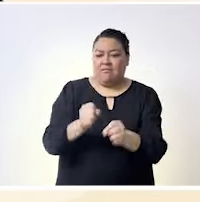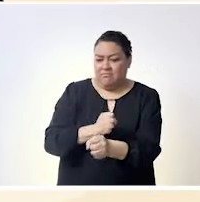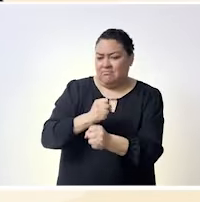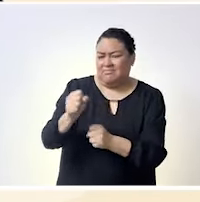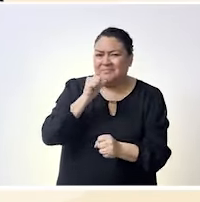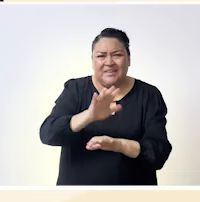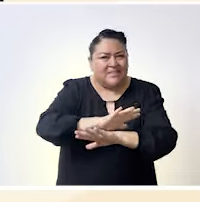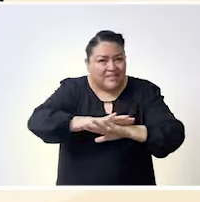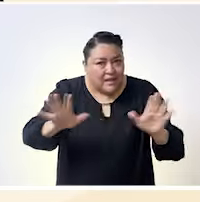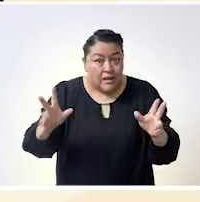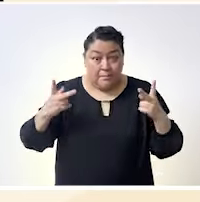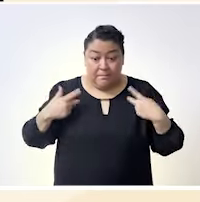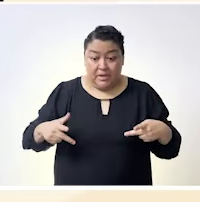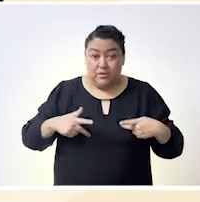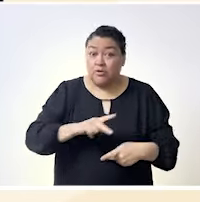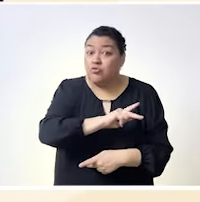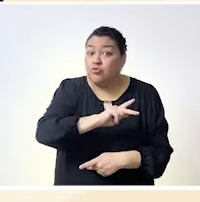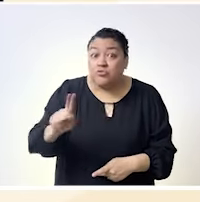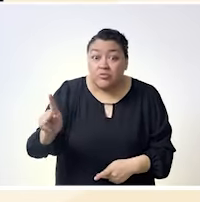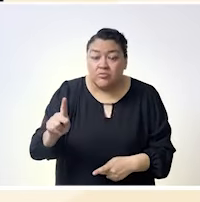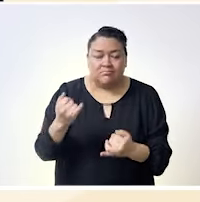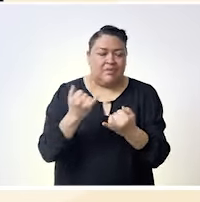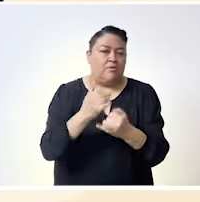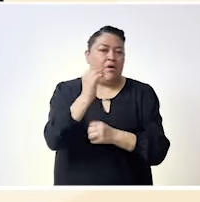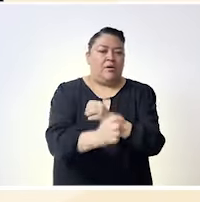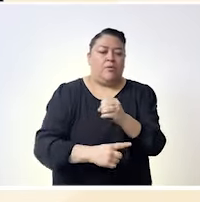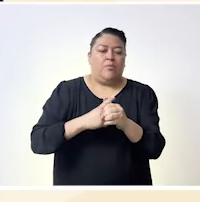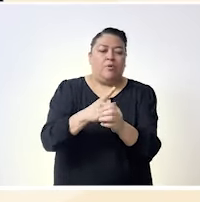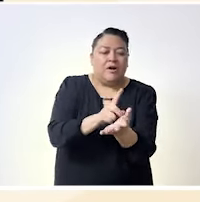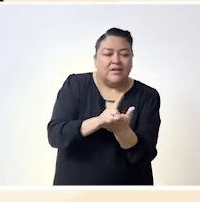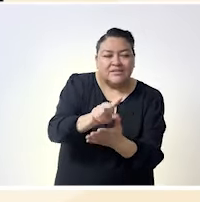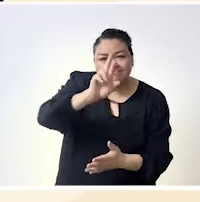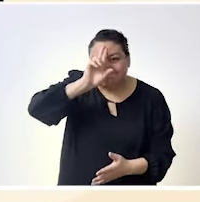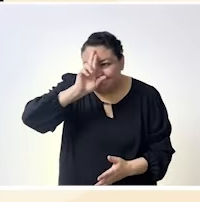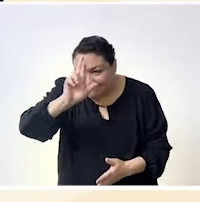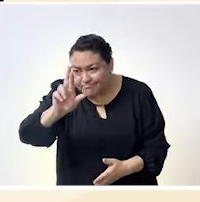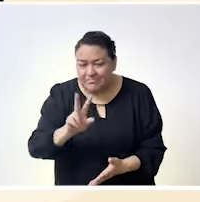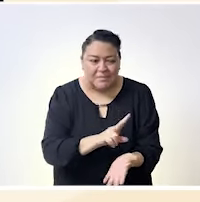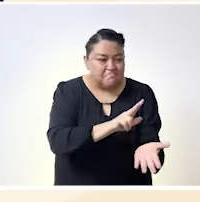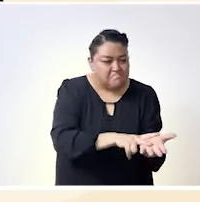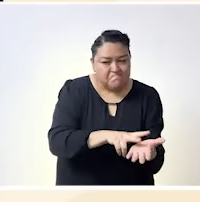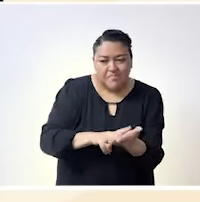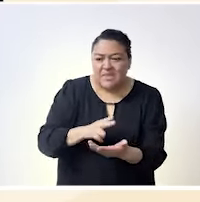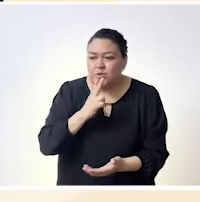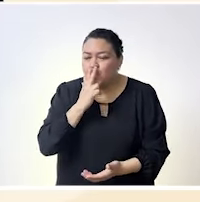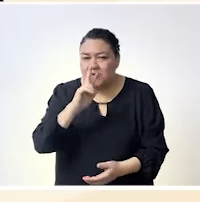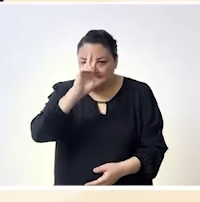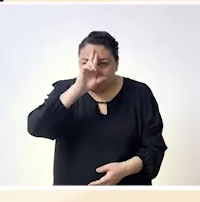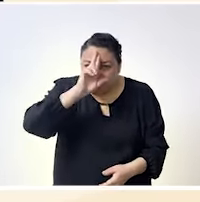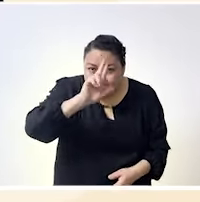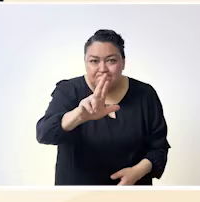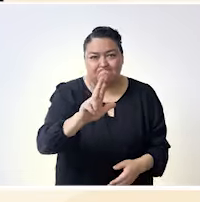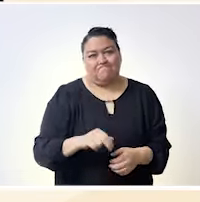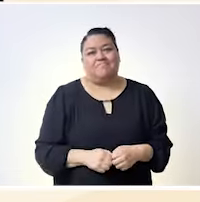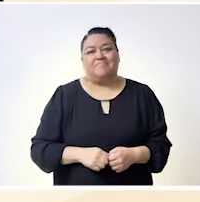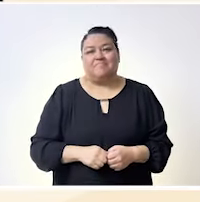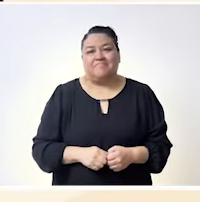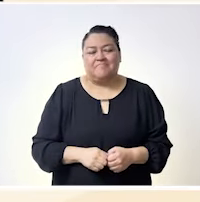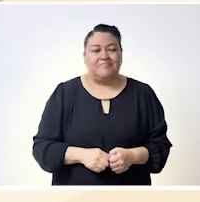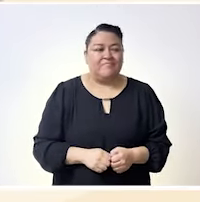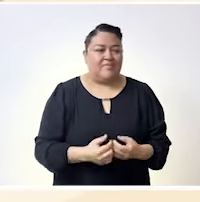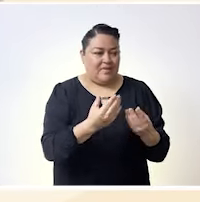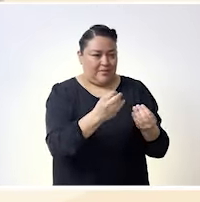de que todo el mundo tenga los mismos derechos y que nos sintamos vanidados vanidadas y vanidades por igual